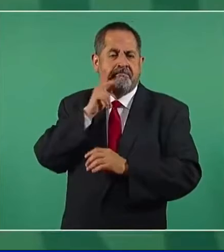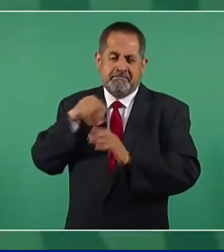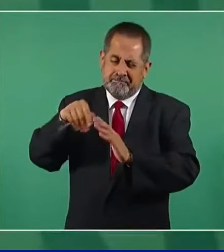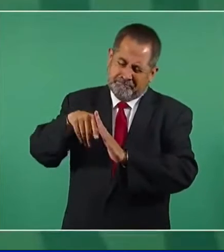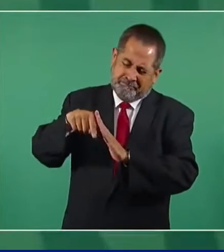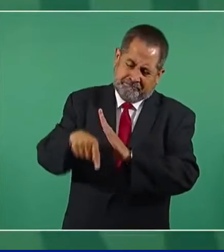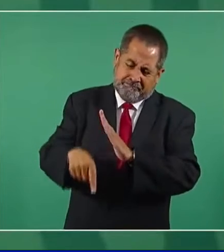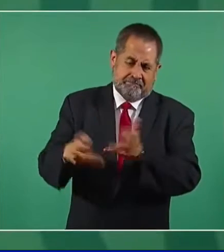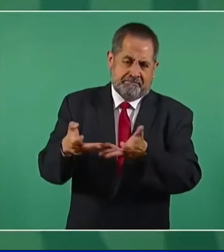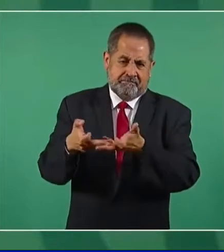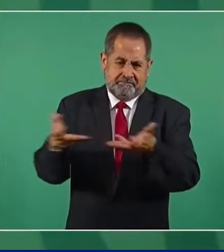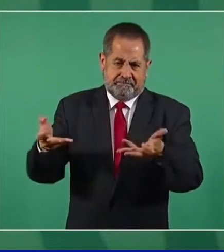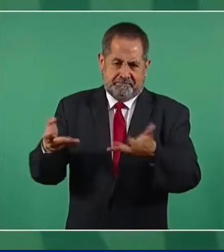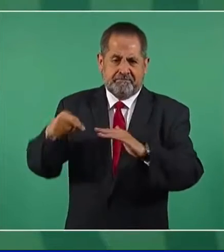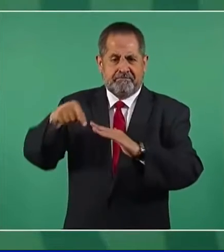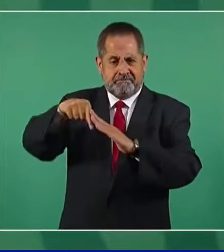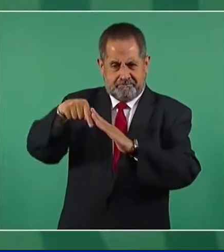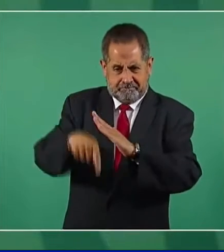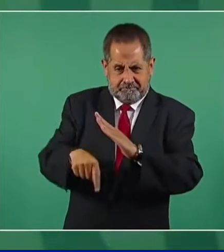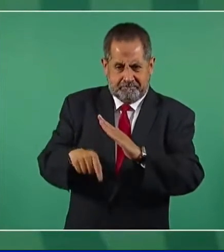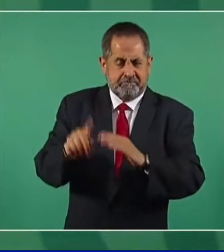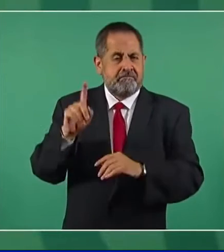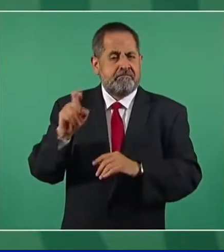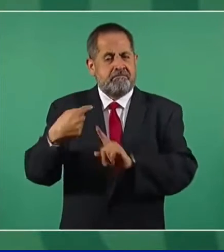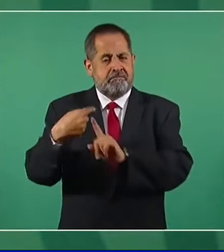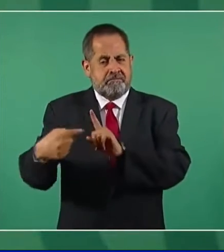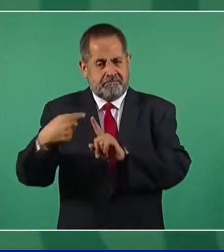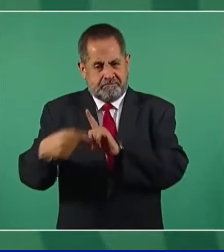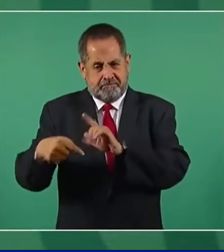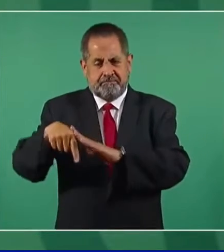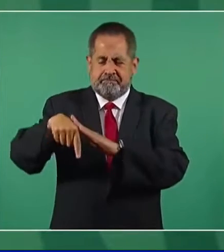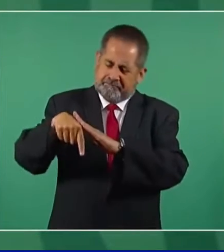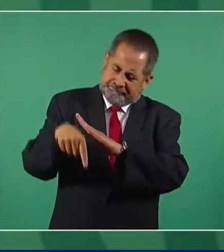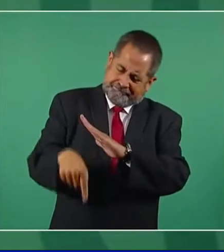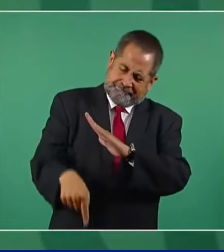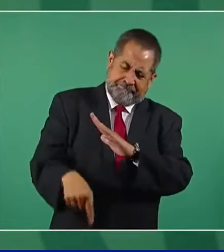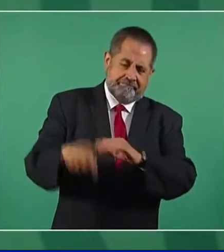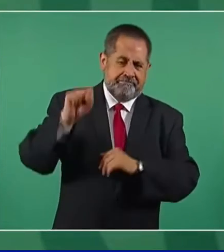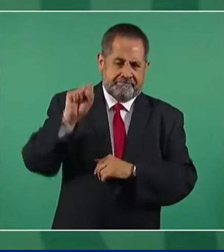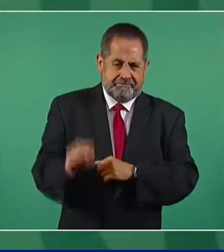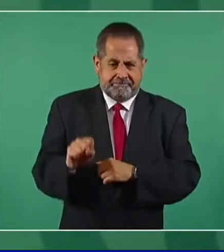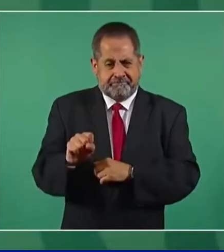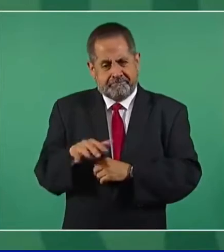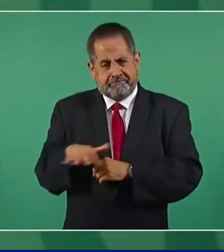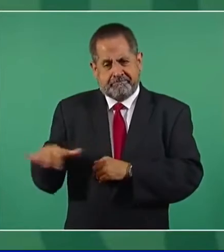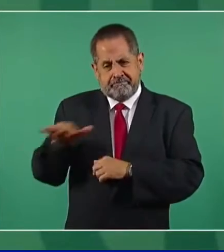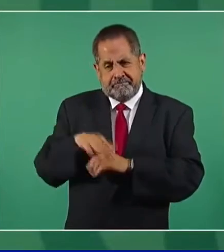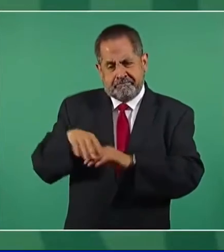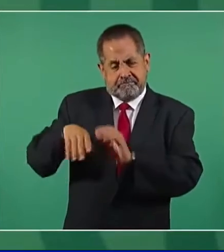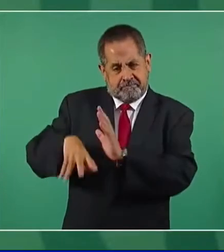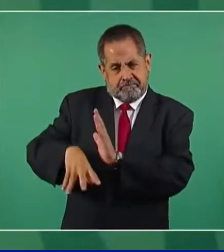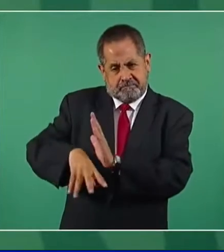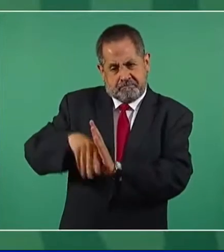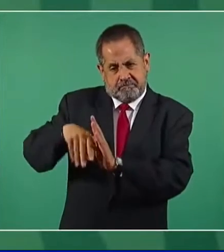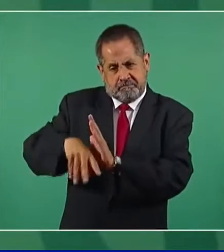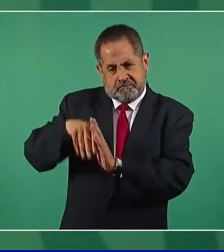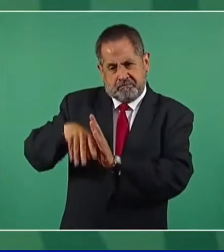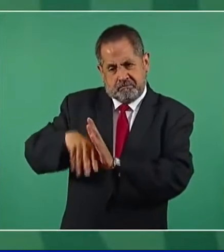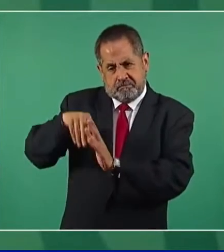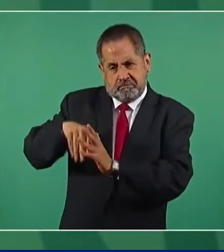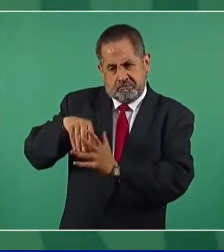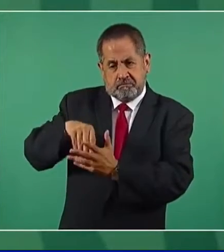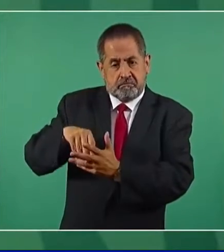en tierra y en aguas someras, en el sureste. Y estamos bajando el